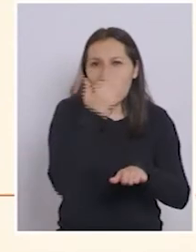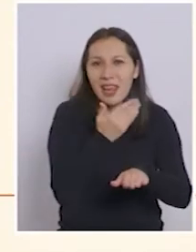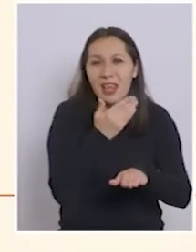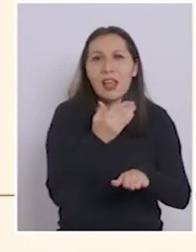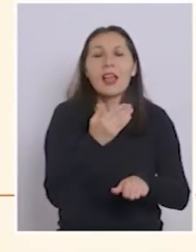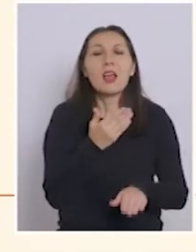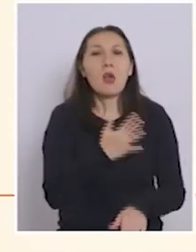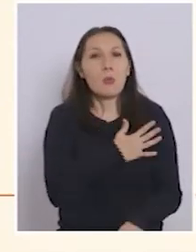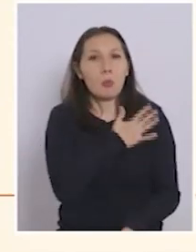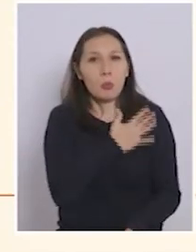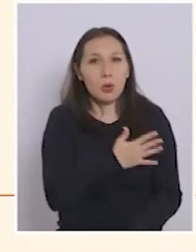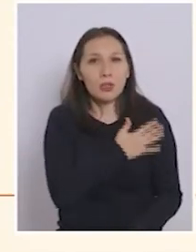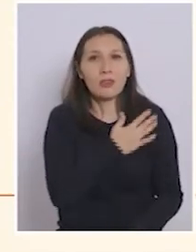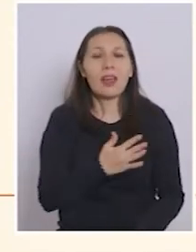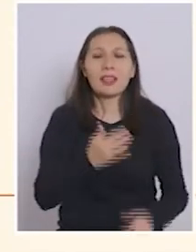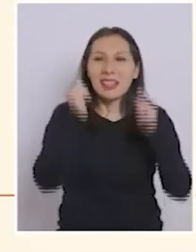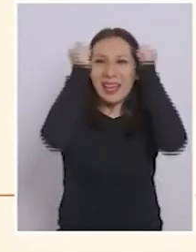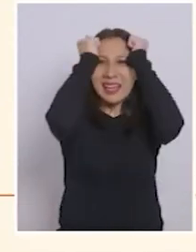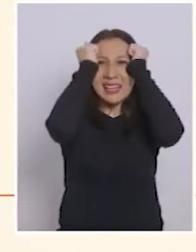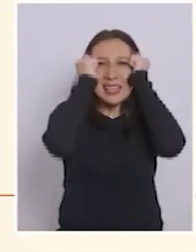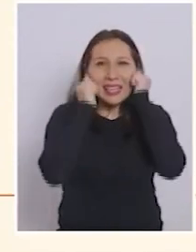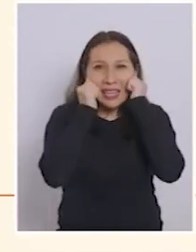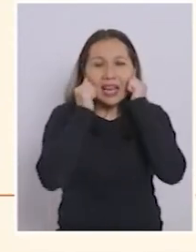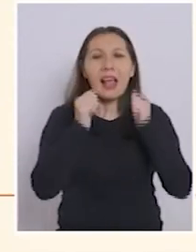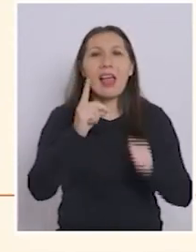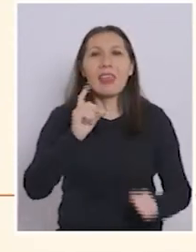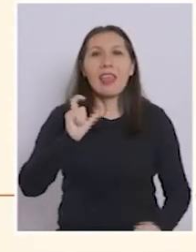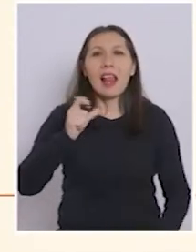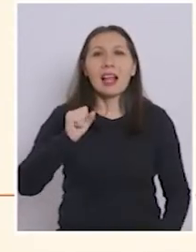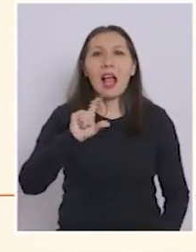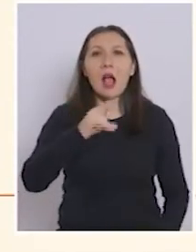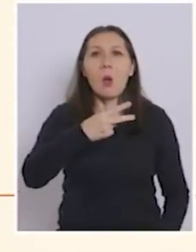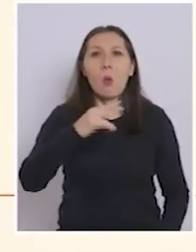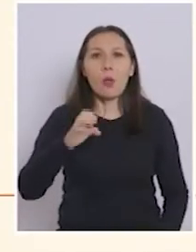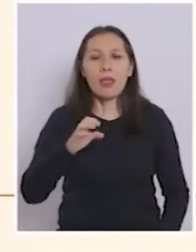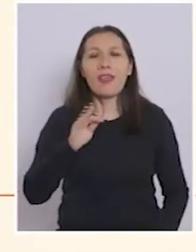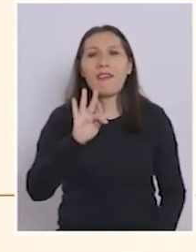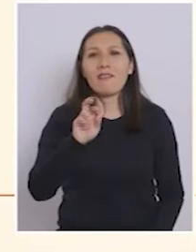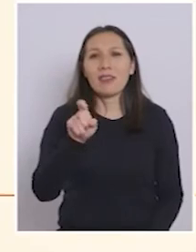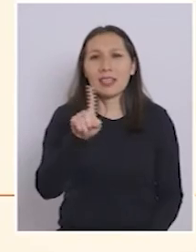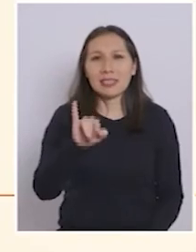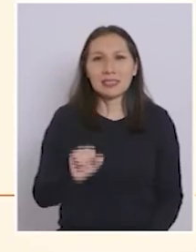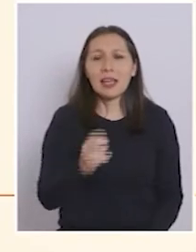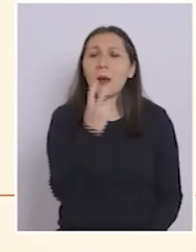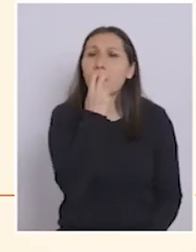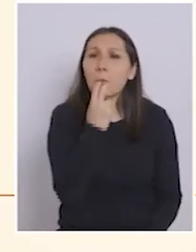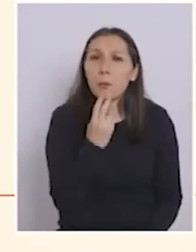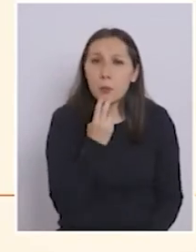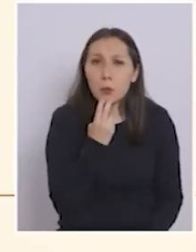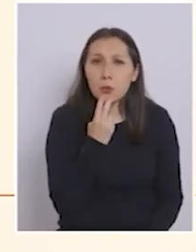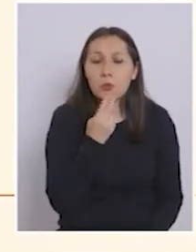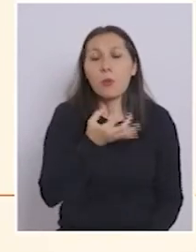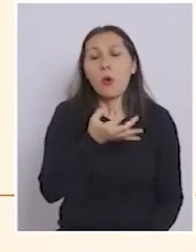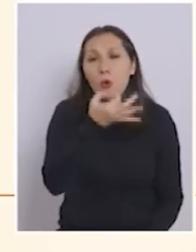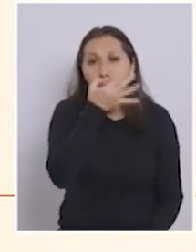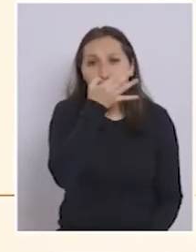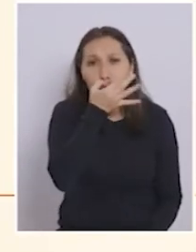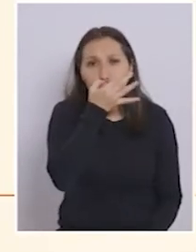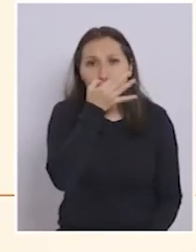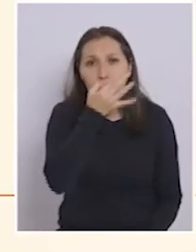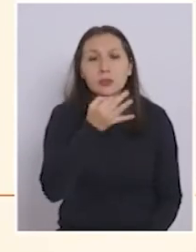Puerto Varas, Quillón, Dalcaue, Frecia, Puerto Montt, Osorno,